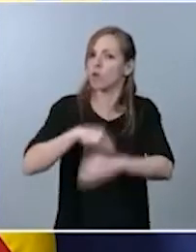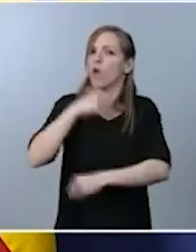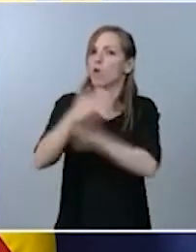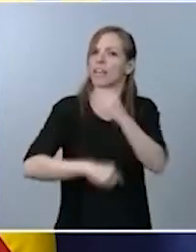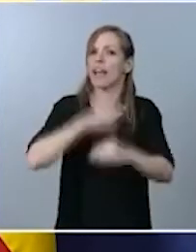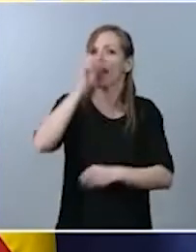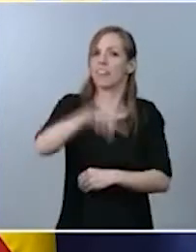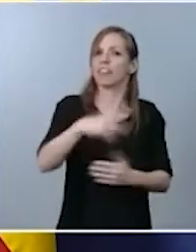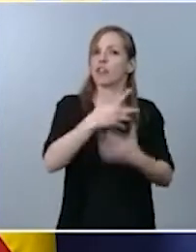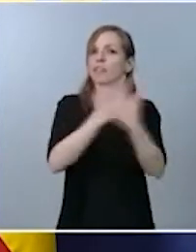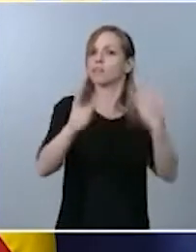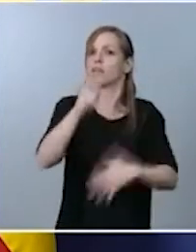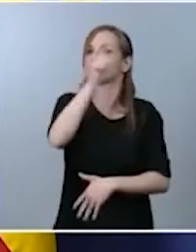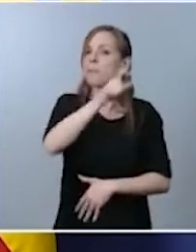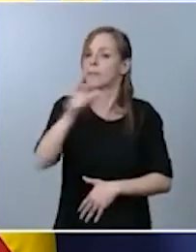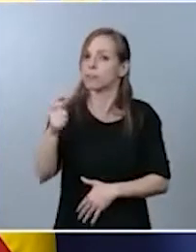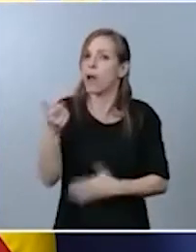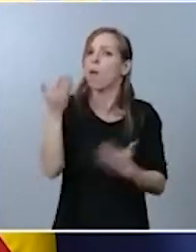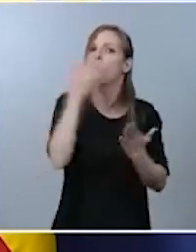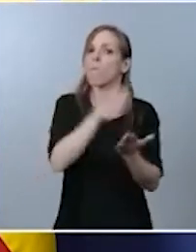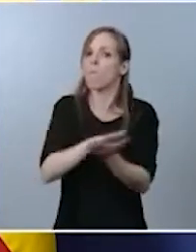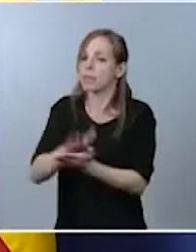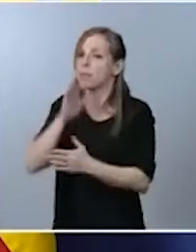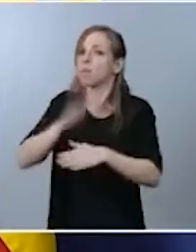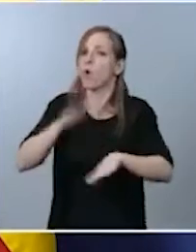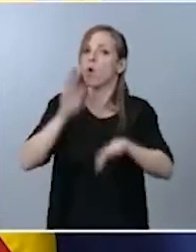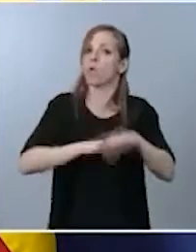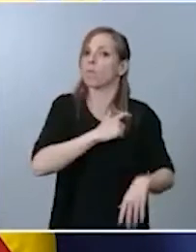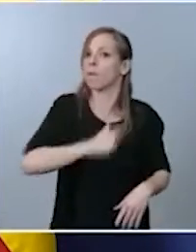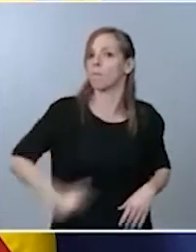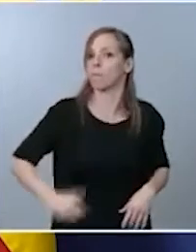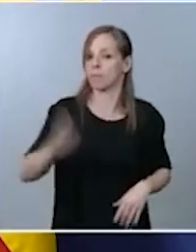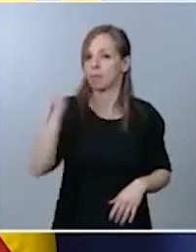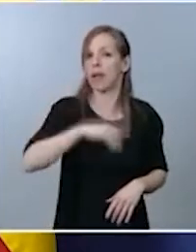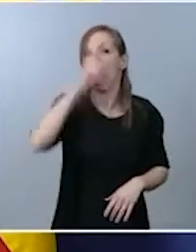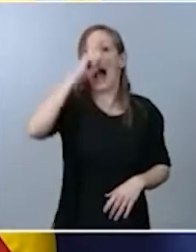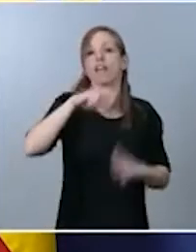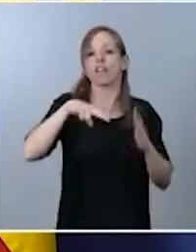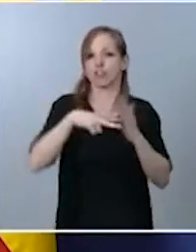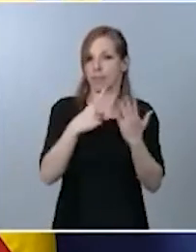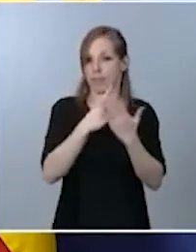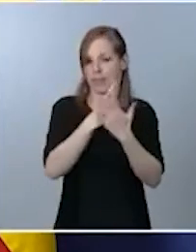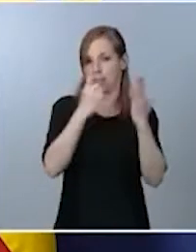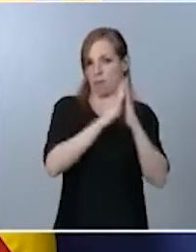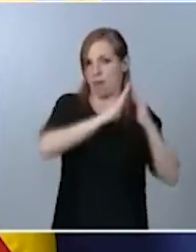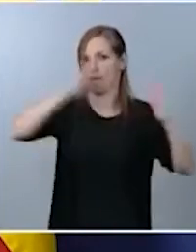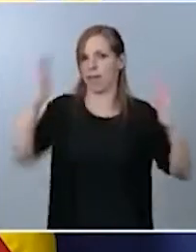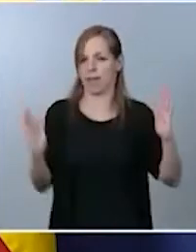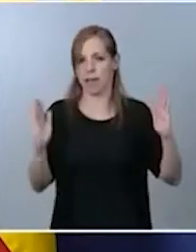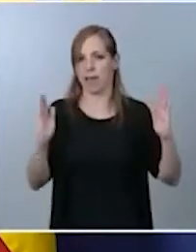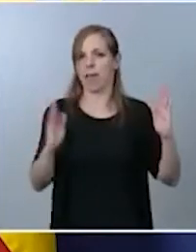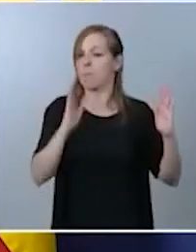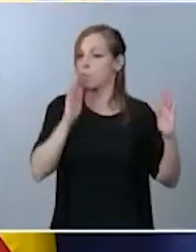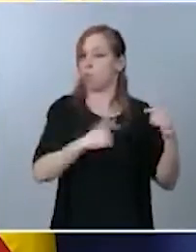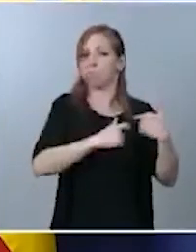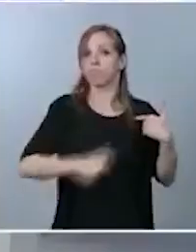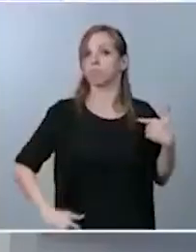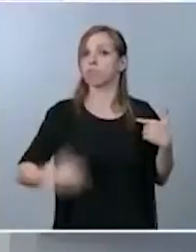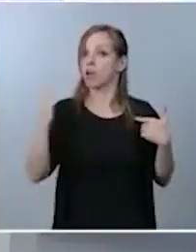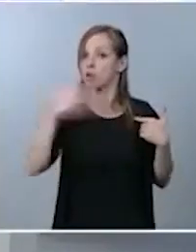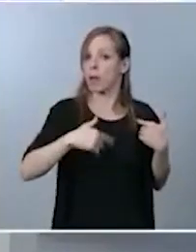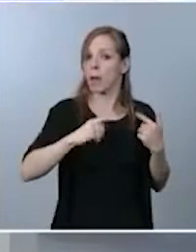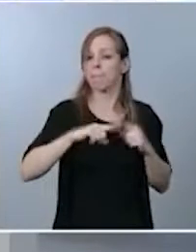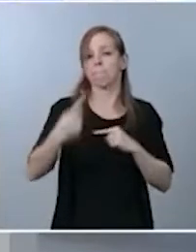personas han perdido la vida el año 2019 sin utilizar, por no utilizar, el cinturón de seguridad.